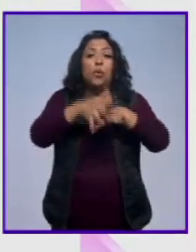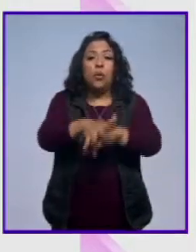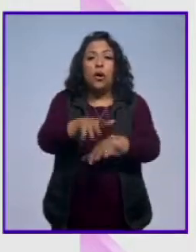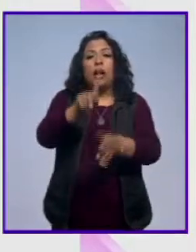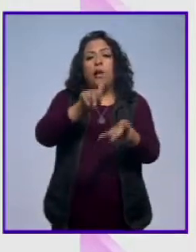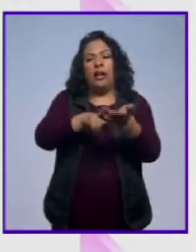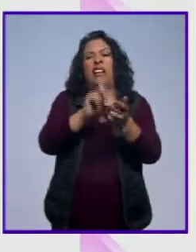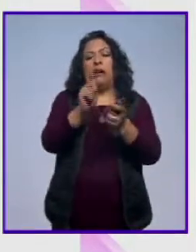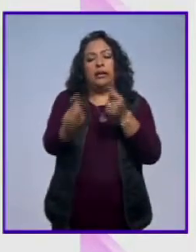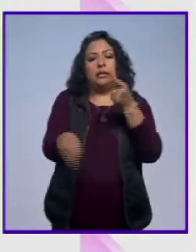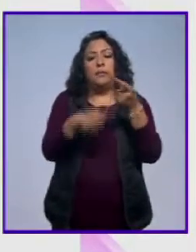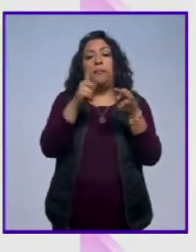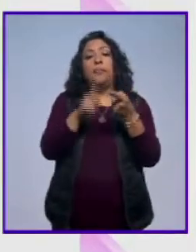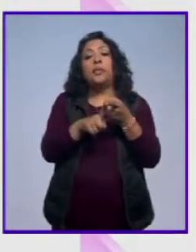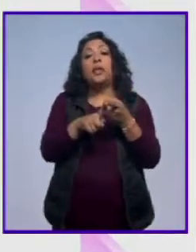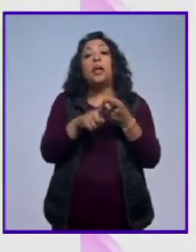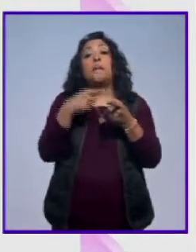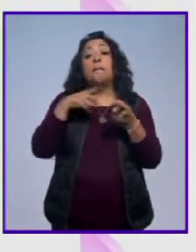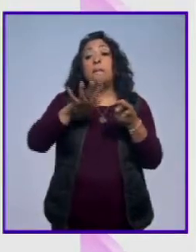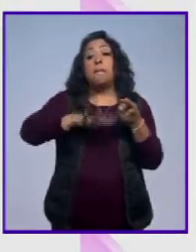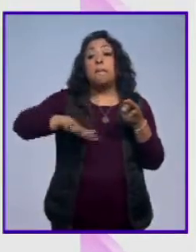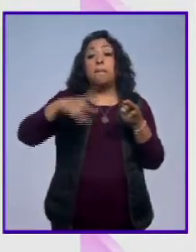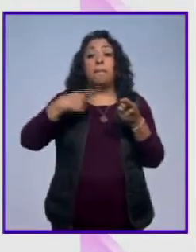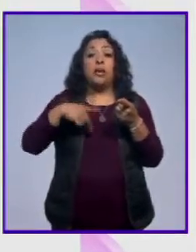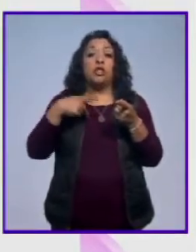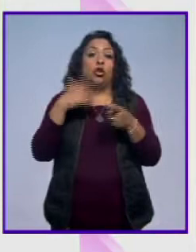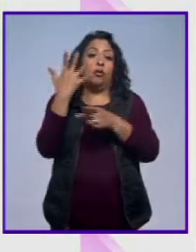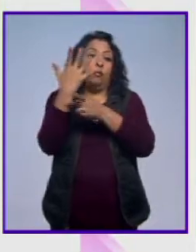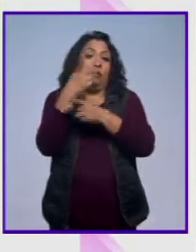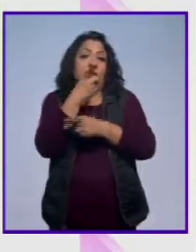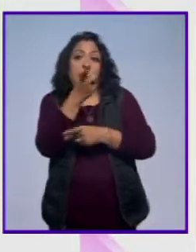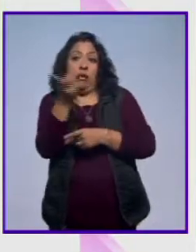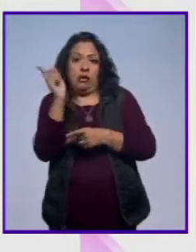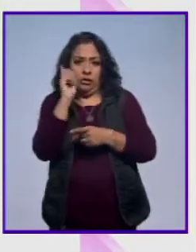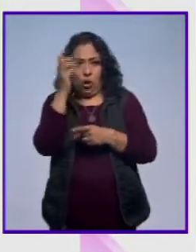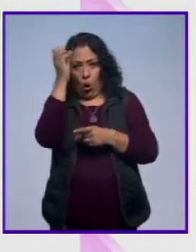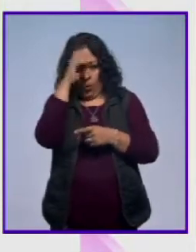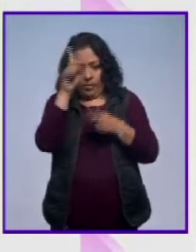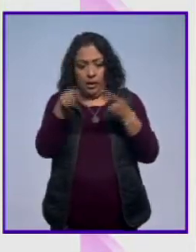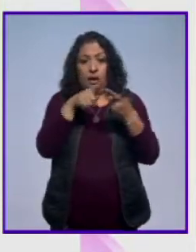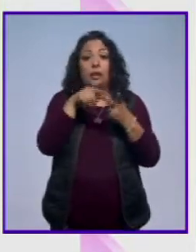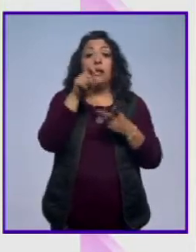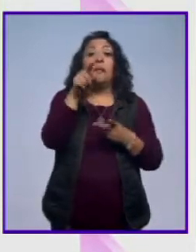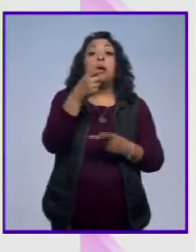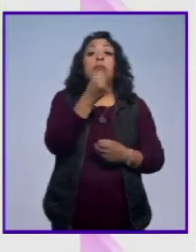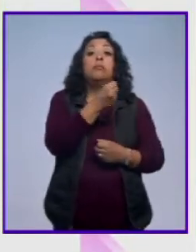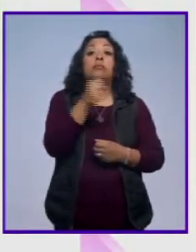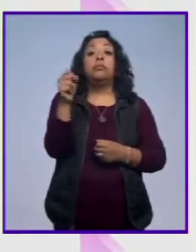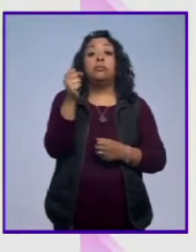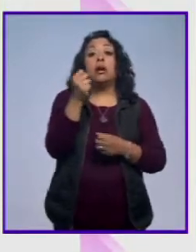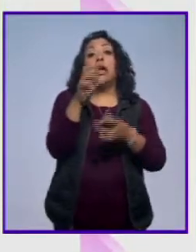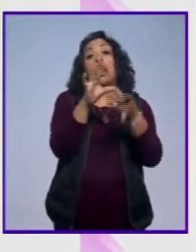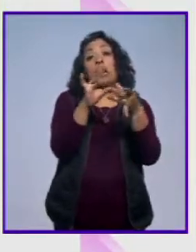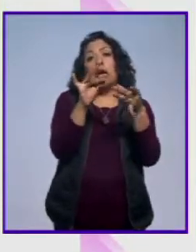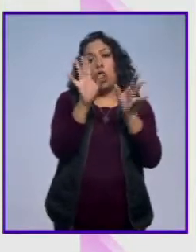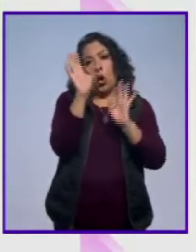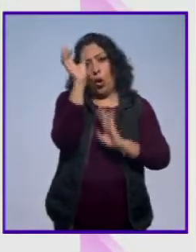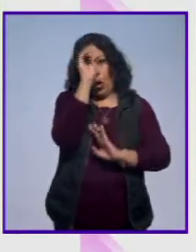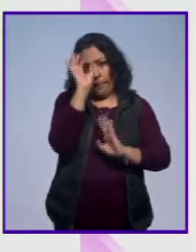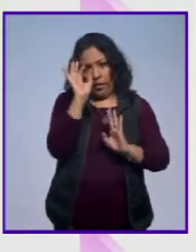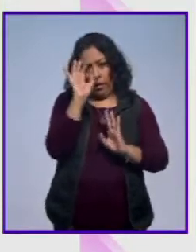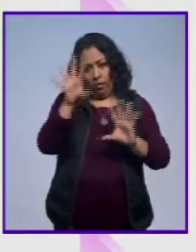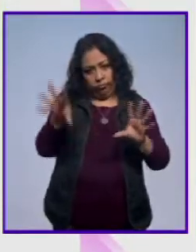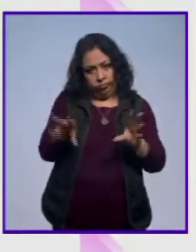por un lado, lo que el público decía y por el otro lado, los expertos decían. Entonces,